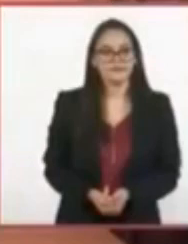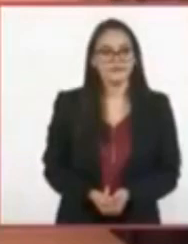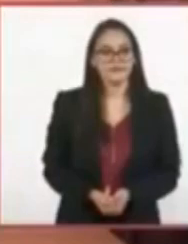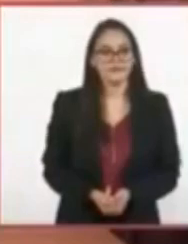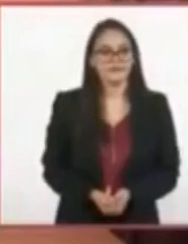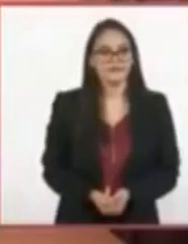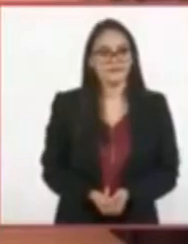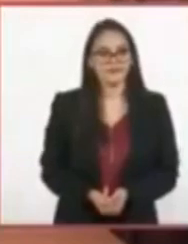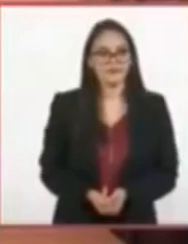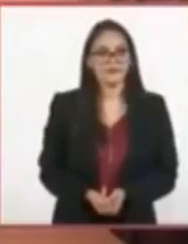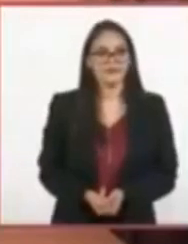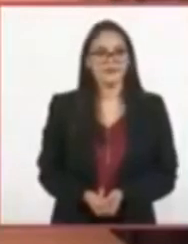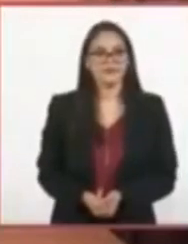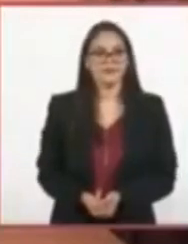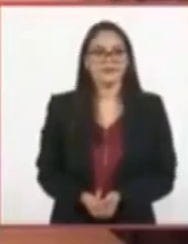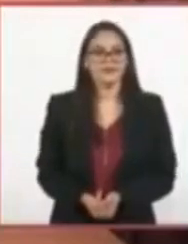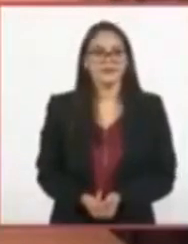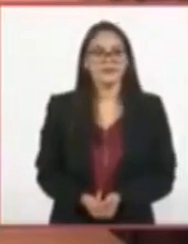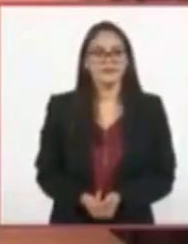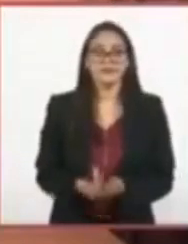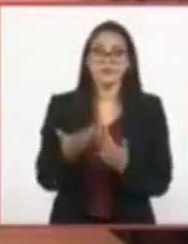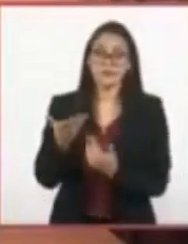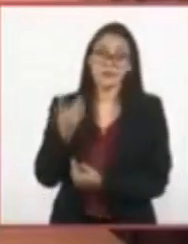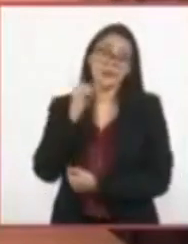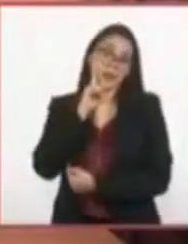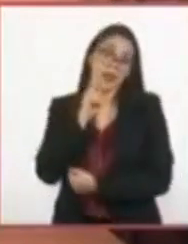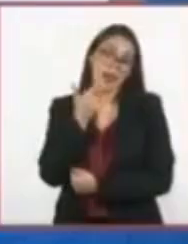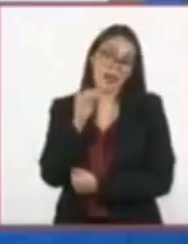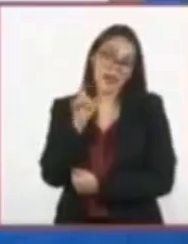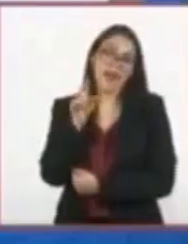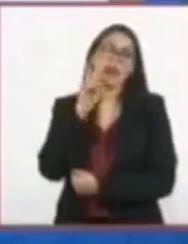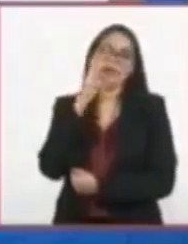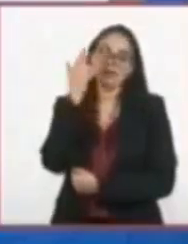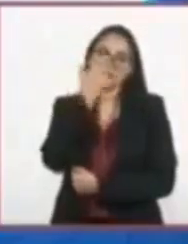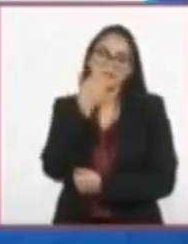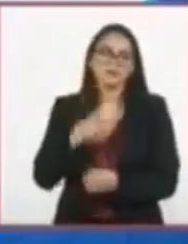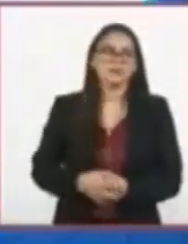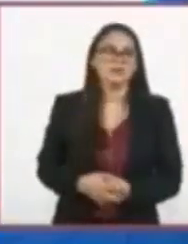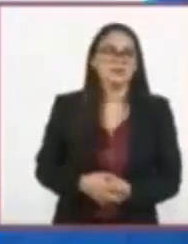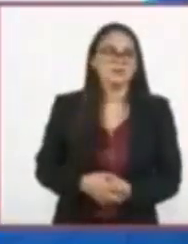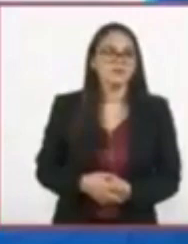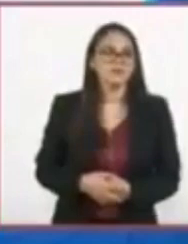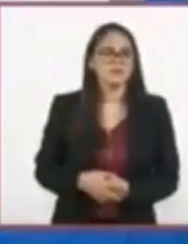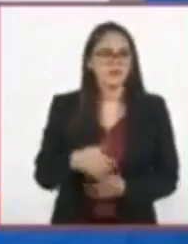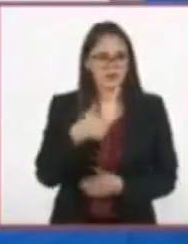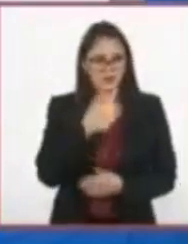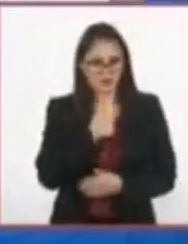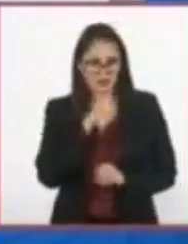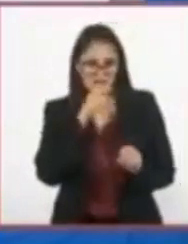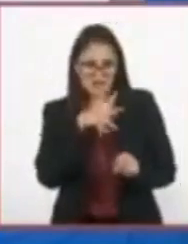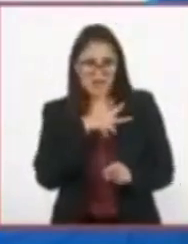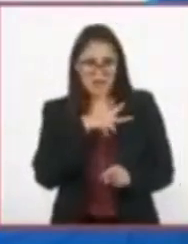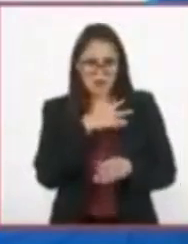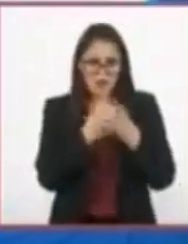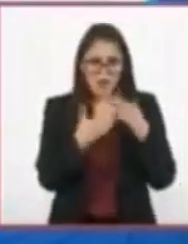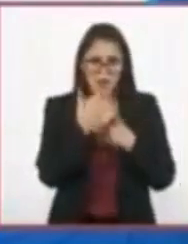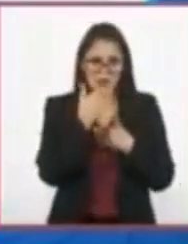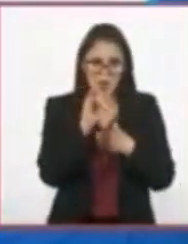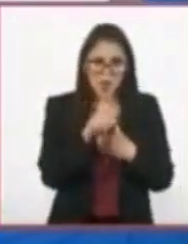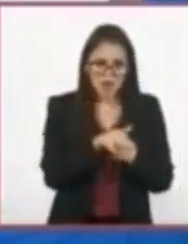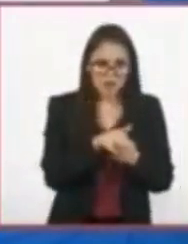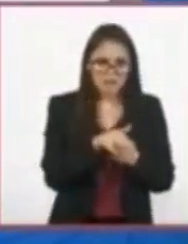Revisemos primero el texto de Gabriela Mistral. ¿Dejo mis bienes a mi sobrino Juan? No.